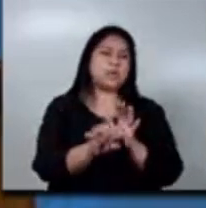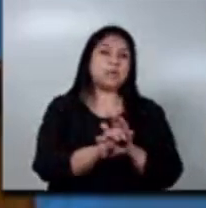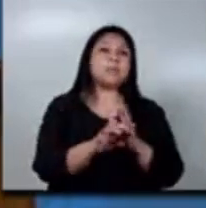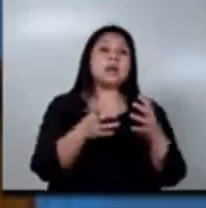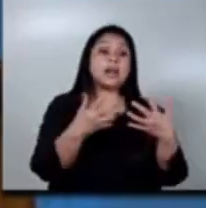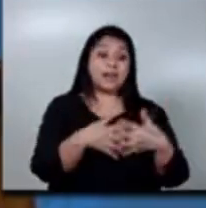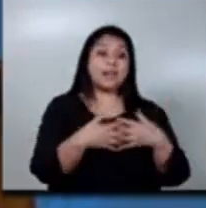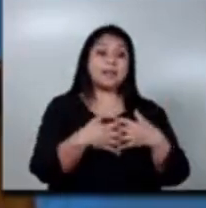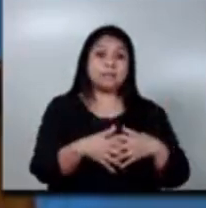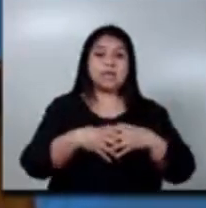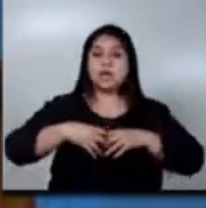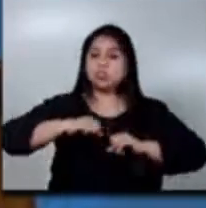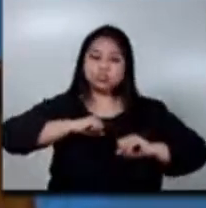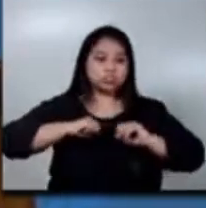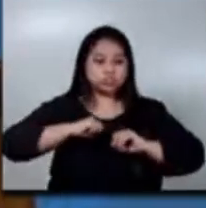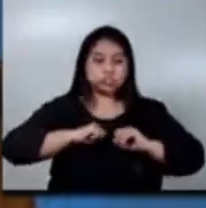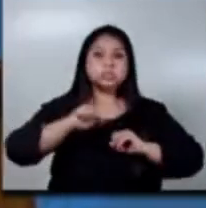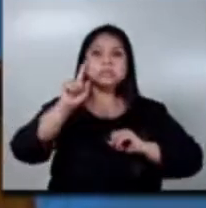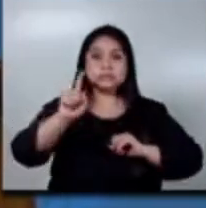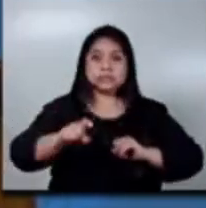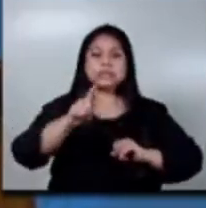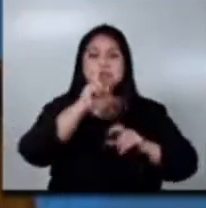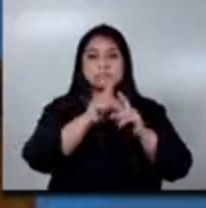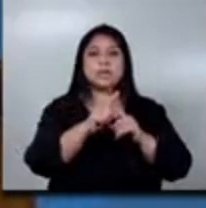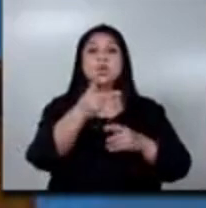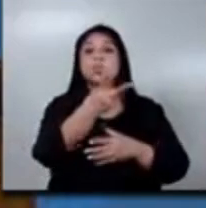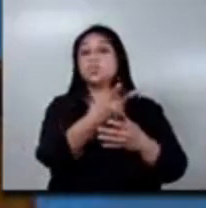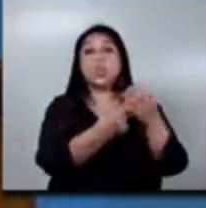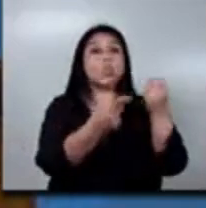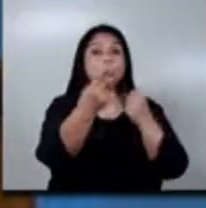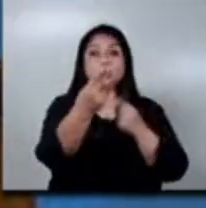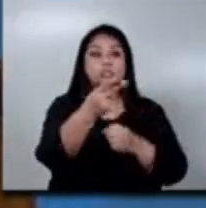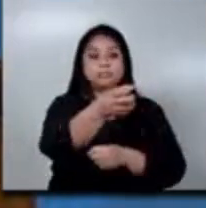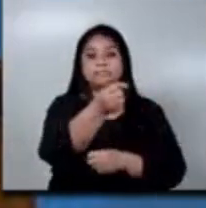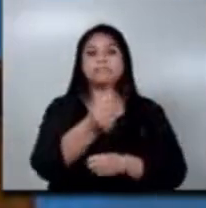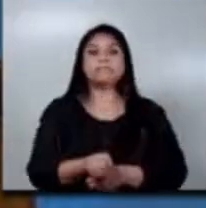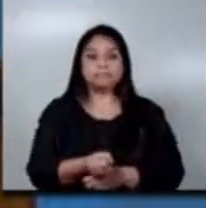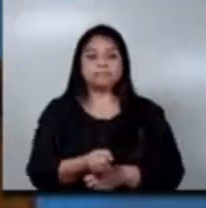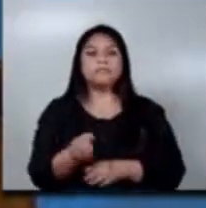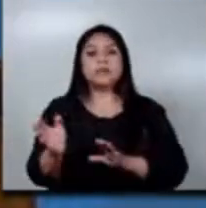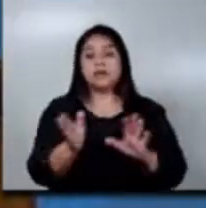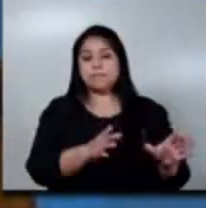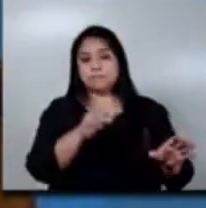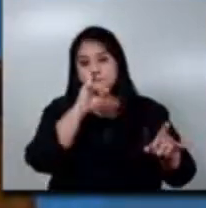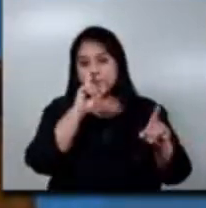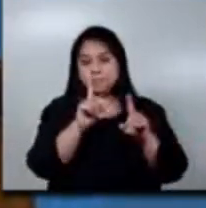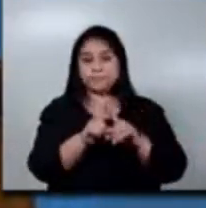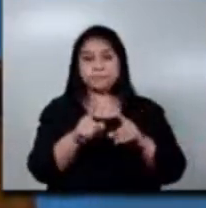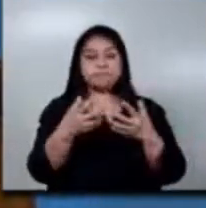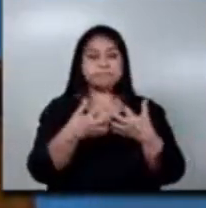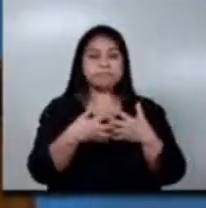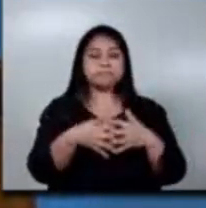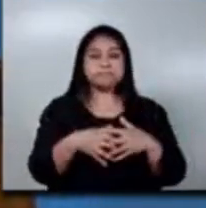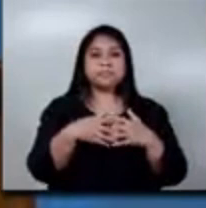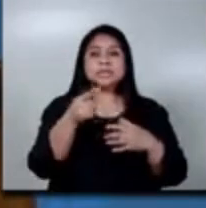pueden cumplir con ambas obligaciones. También están amparadas las empresas que mandata el artículo